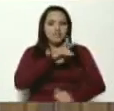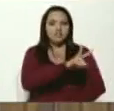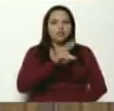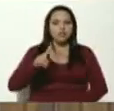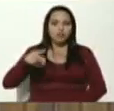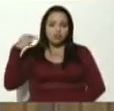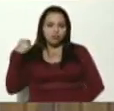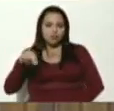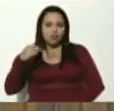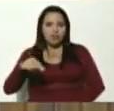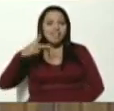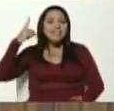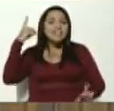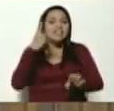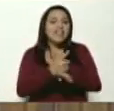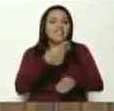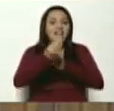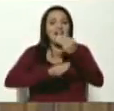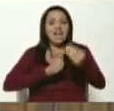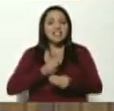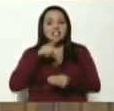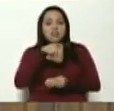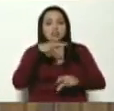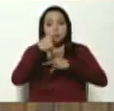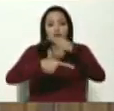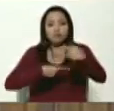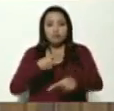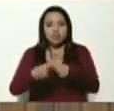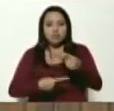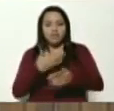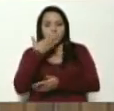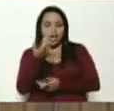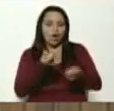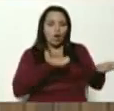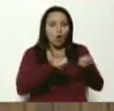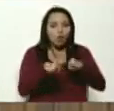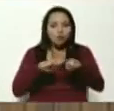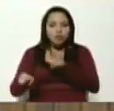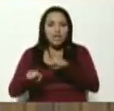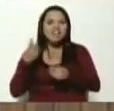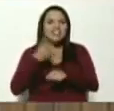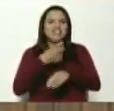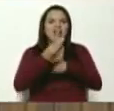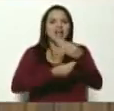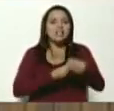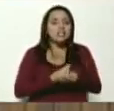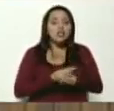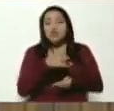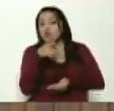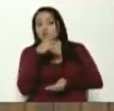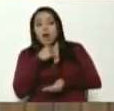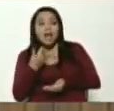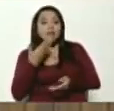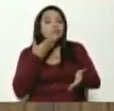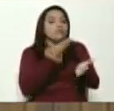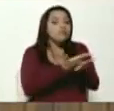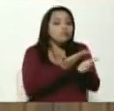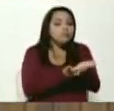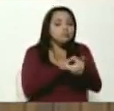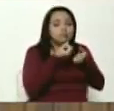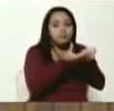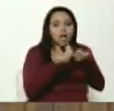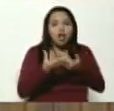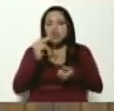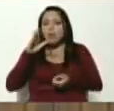noviembre deben efectuar este proceso ante la Contraloría. De no hacerlo, no podrán hacer efectiva su candidatura a los